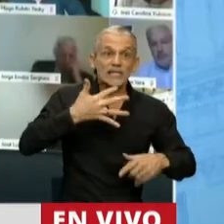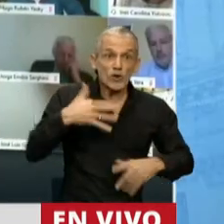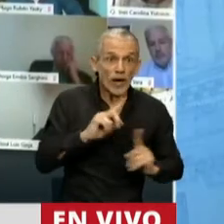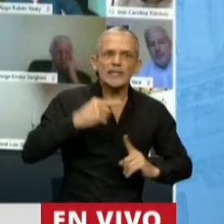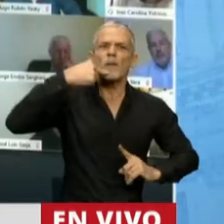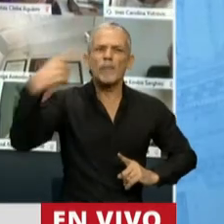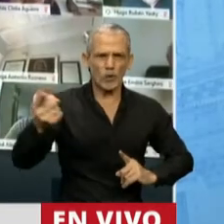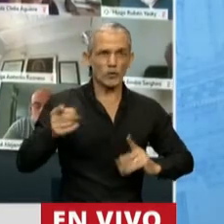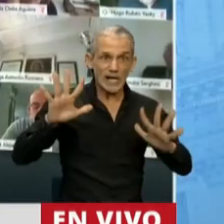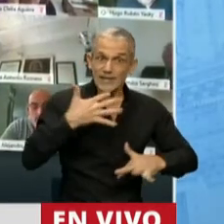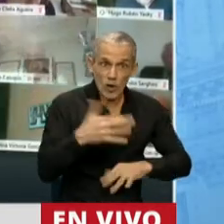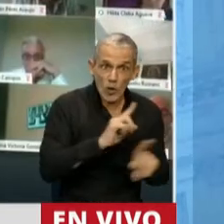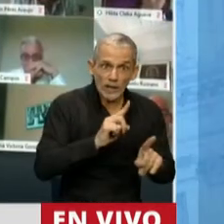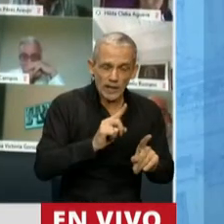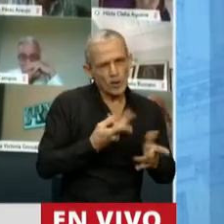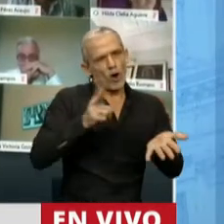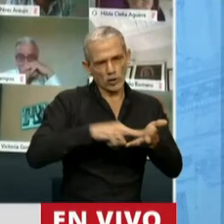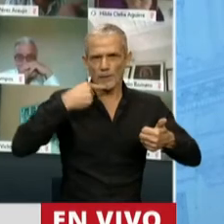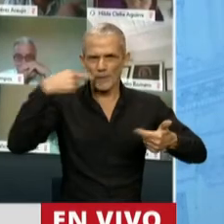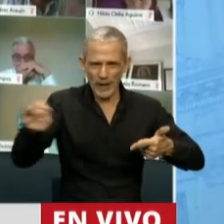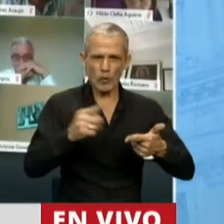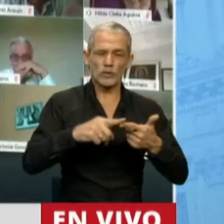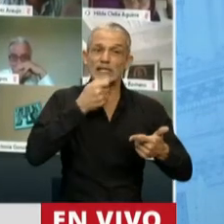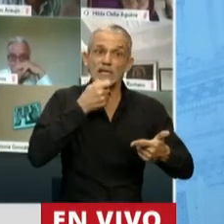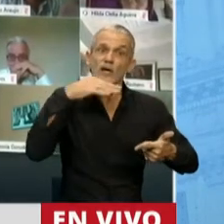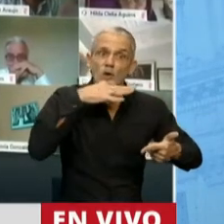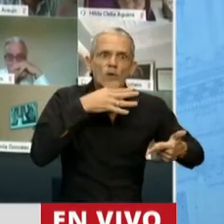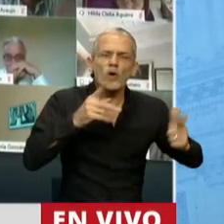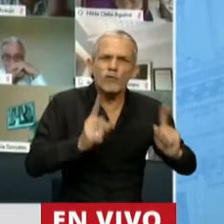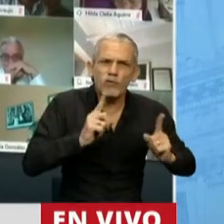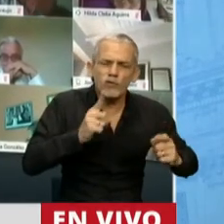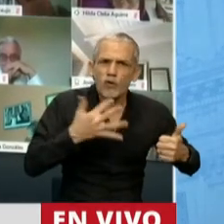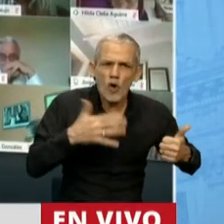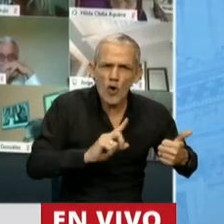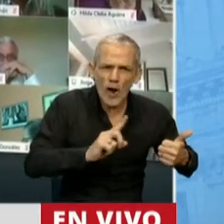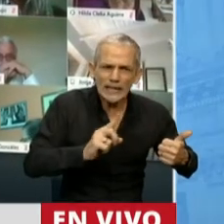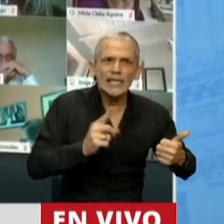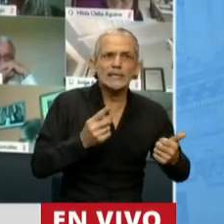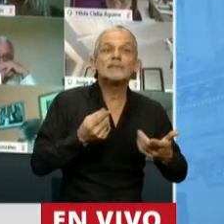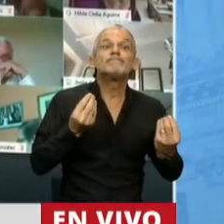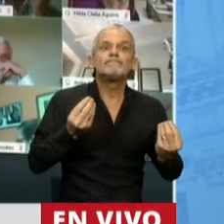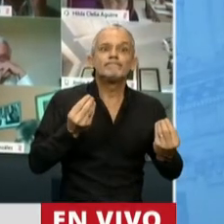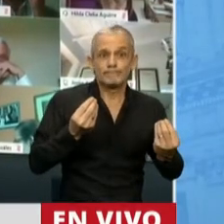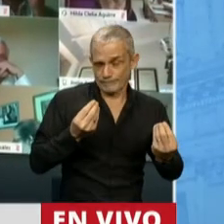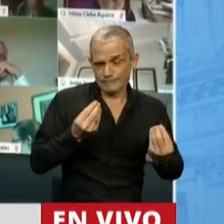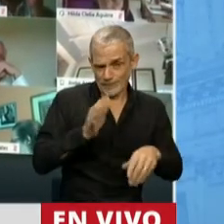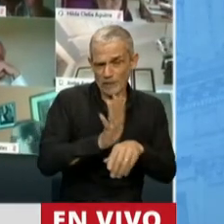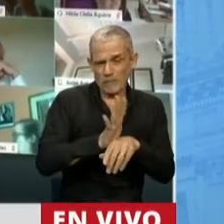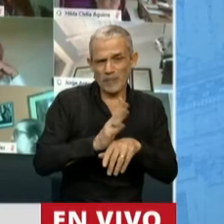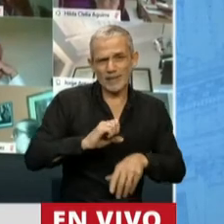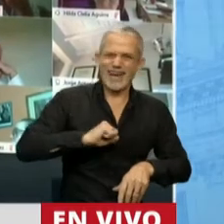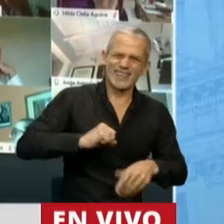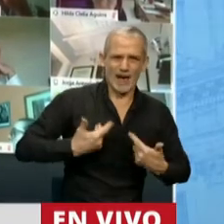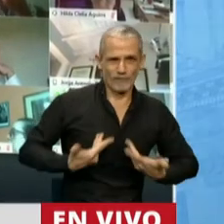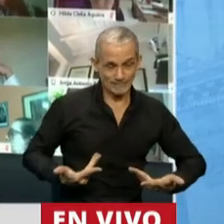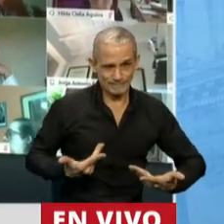Si sigue sin entender, vuelvo a preguntar. Si sigue sin entender, probablemente lo están engañando. No